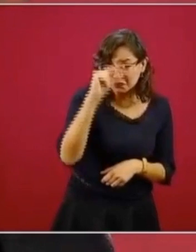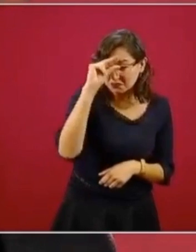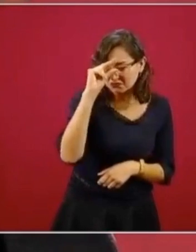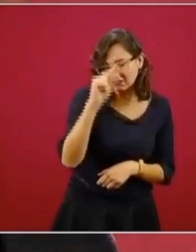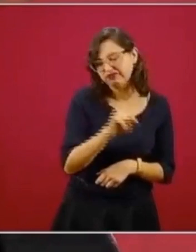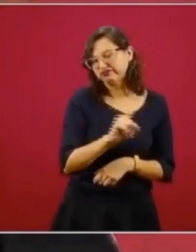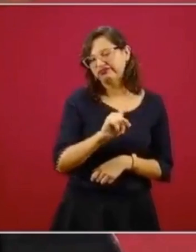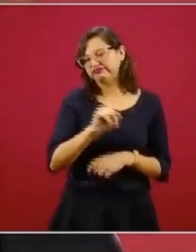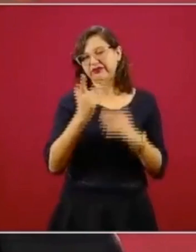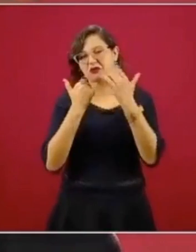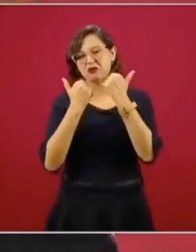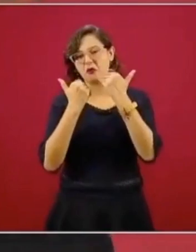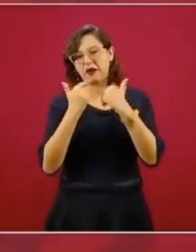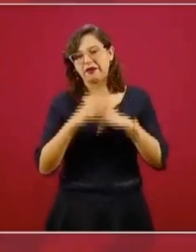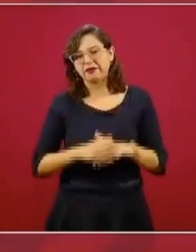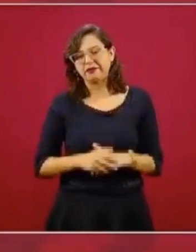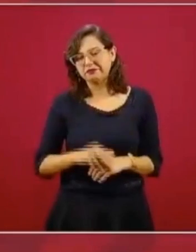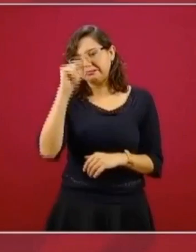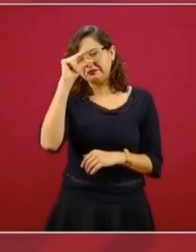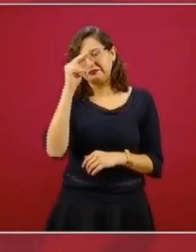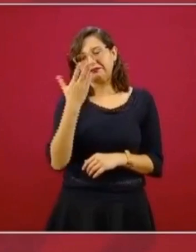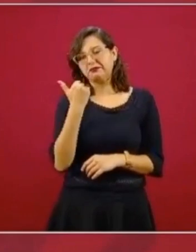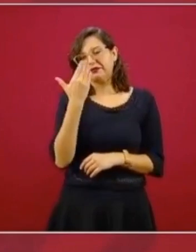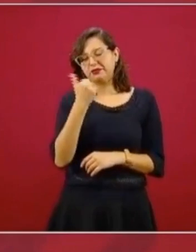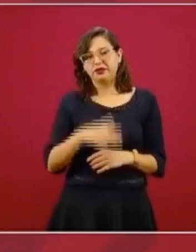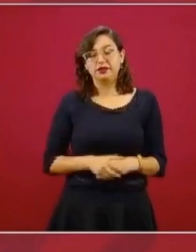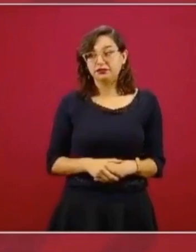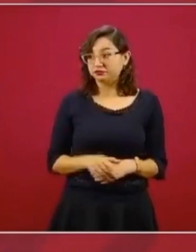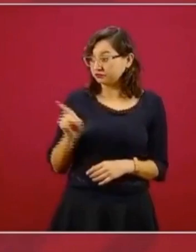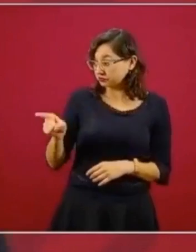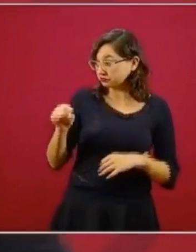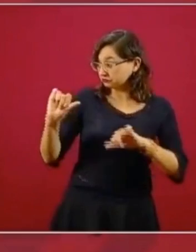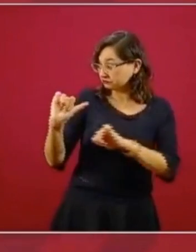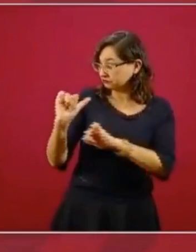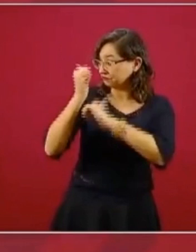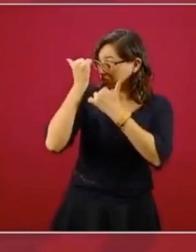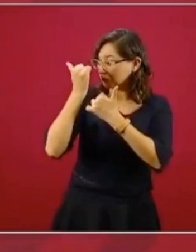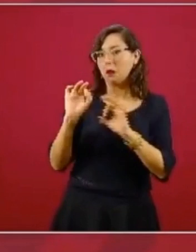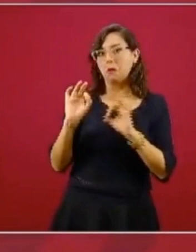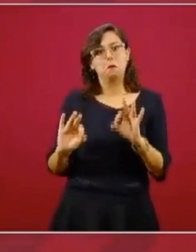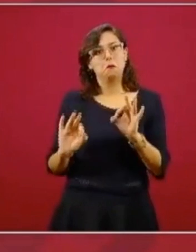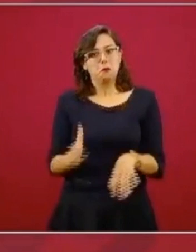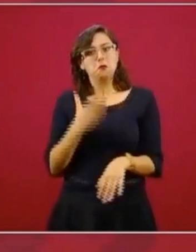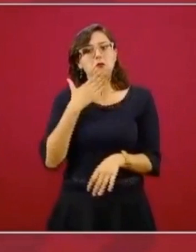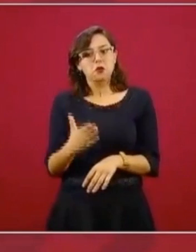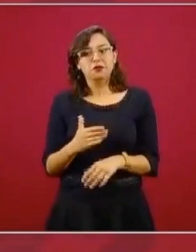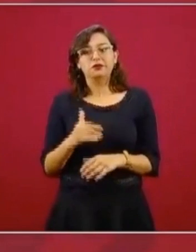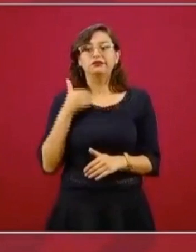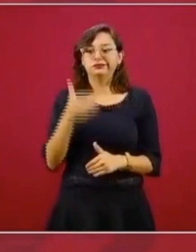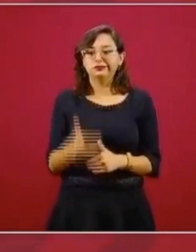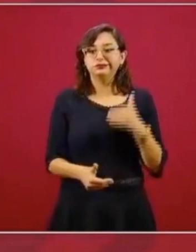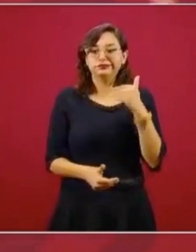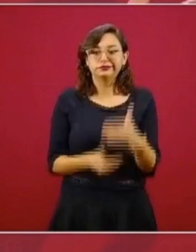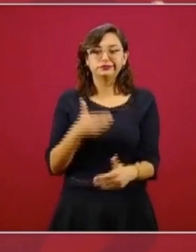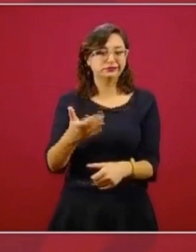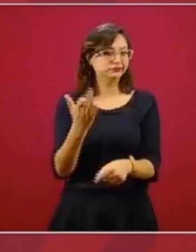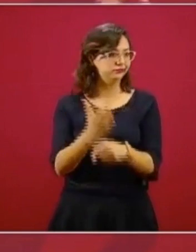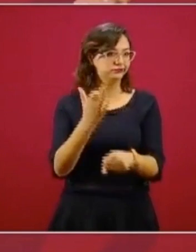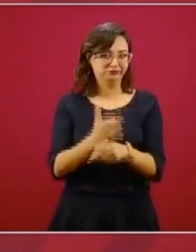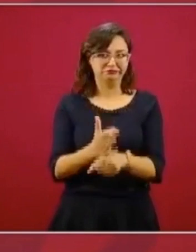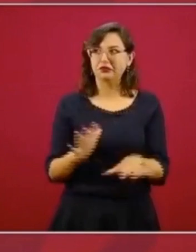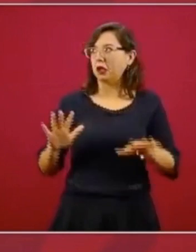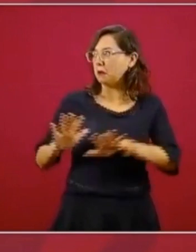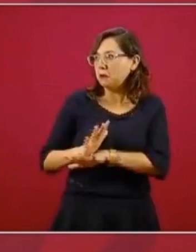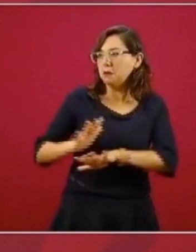Entonces, eso es muy bueno, todo eso se está dando, como este apoyo, como